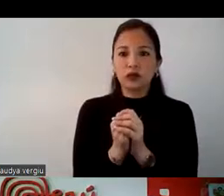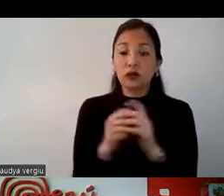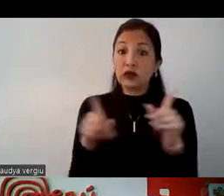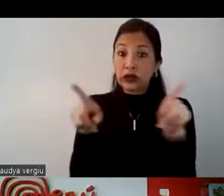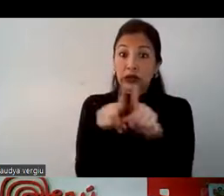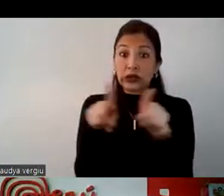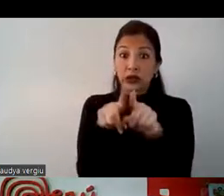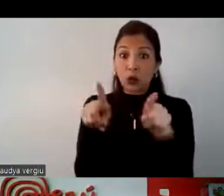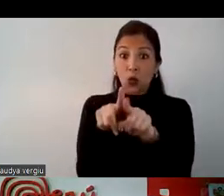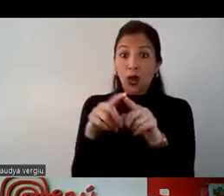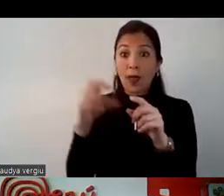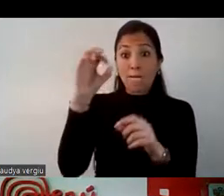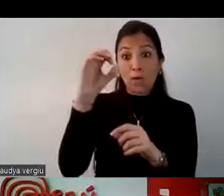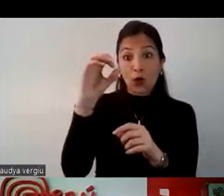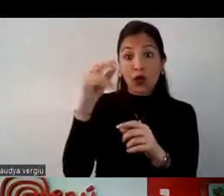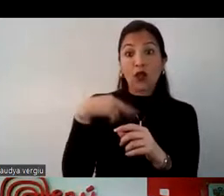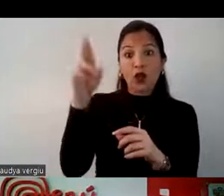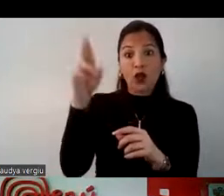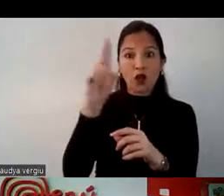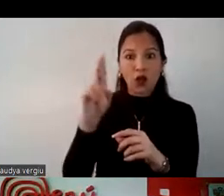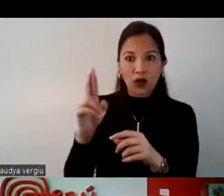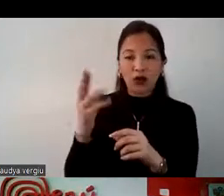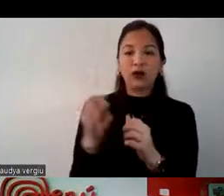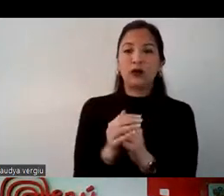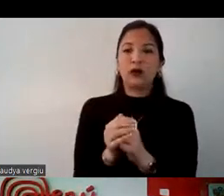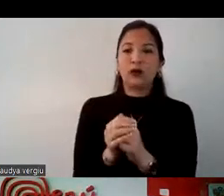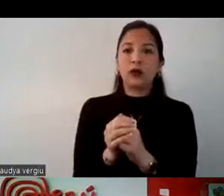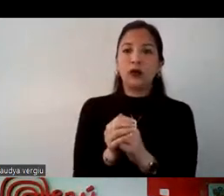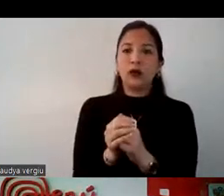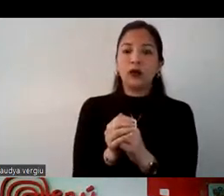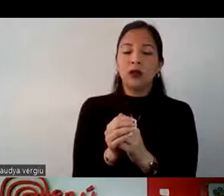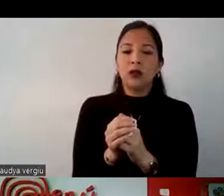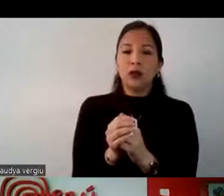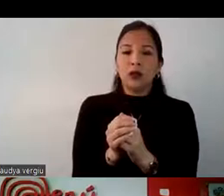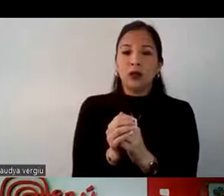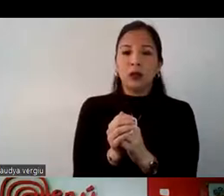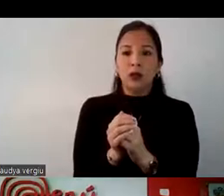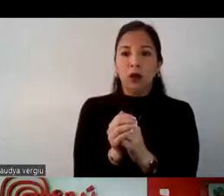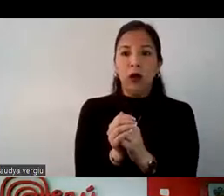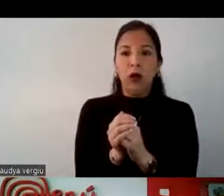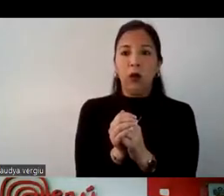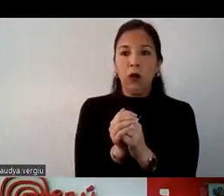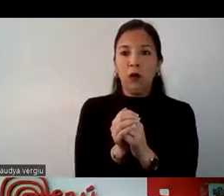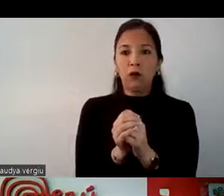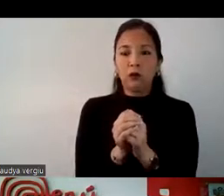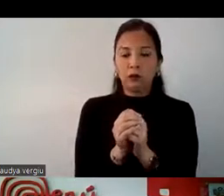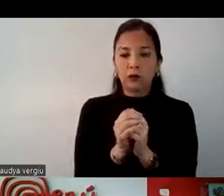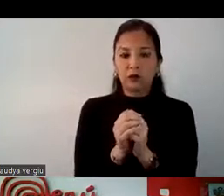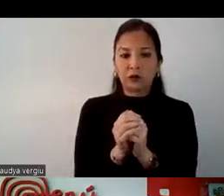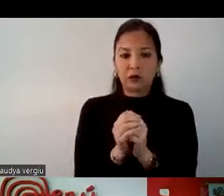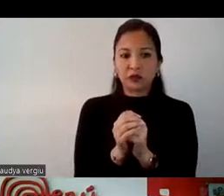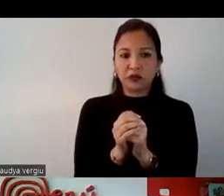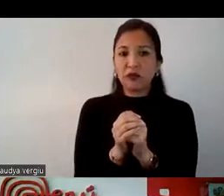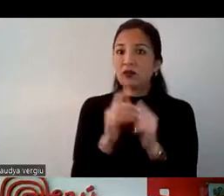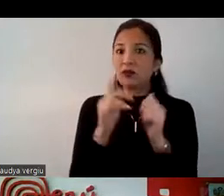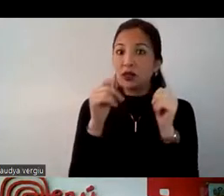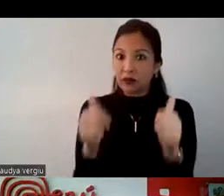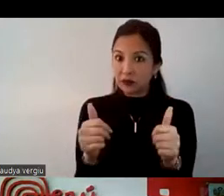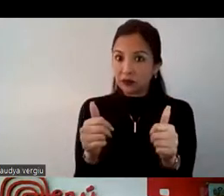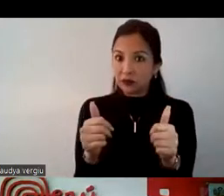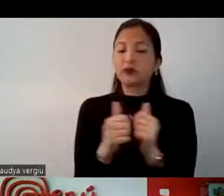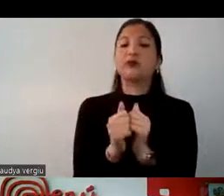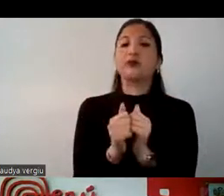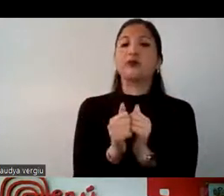misma forma, la moneda local, el dólar, indiscutible, lo he mencionado varias veces, espero que esto les quede, porque sí, tiene que haber,